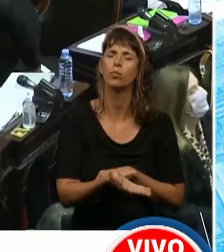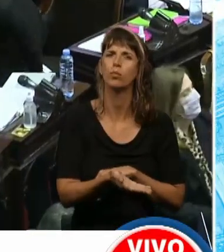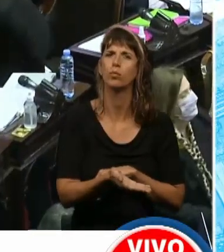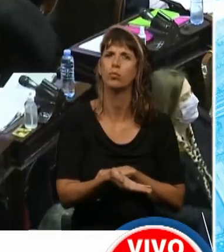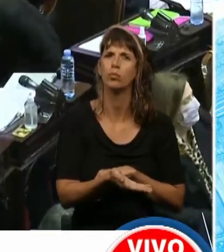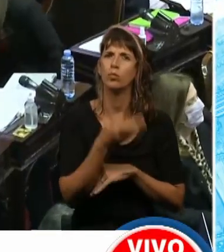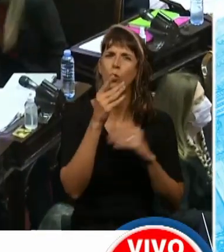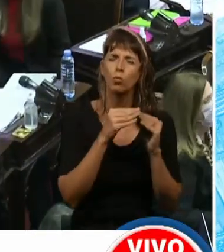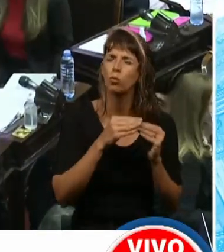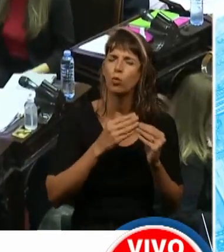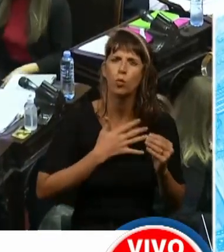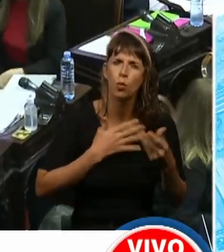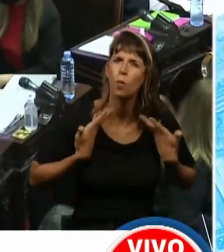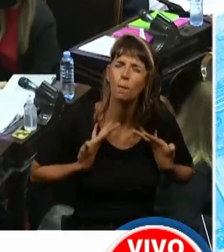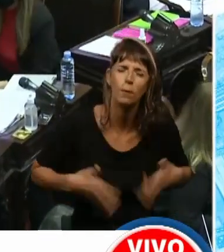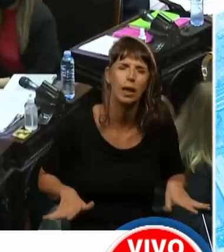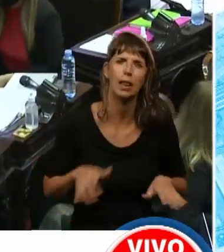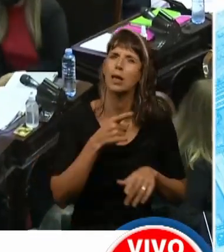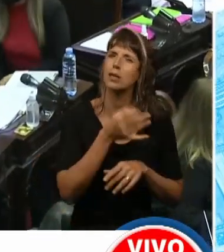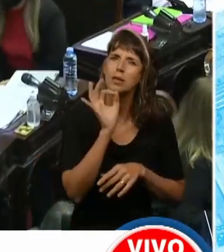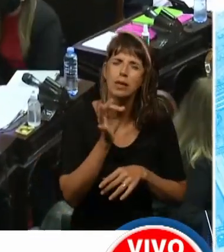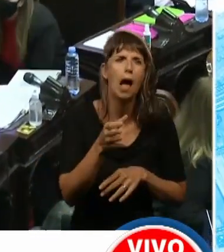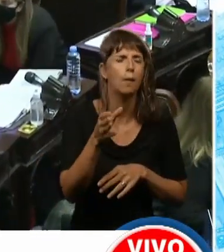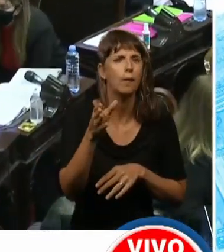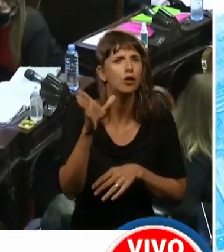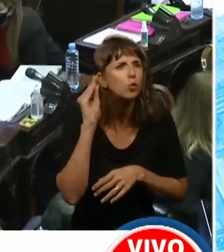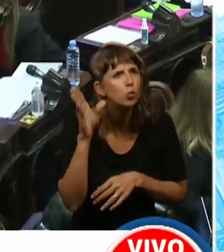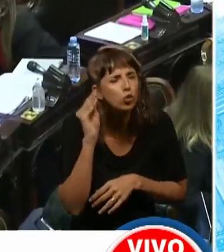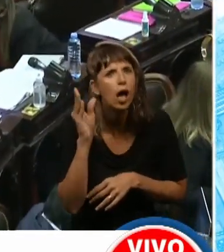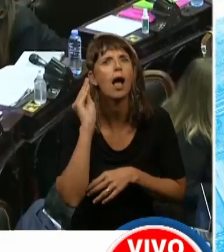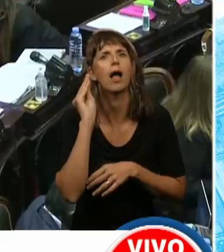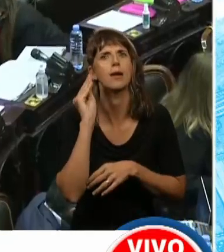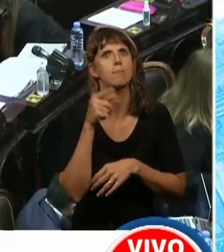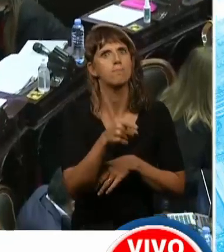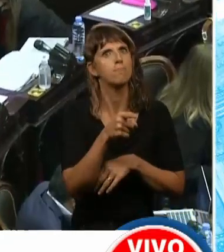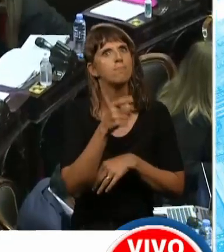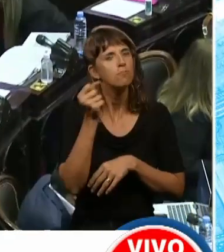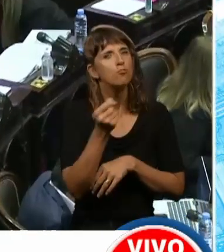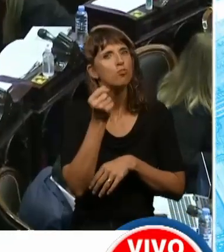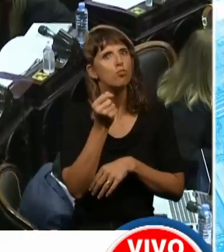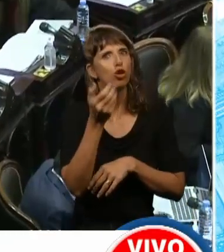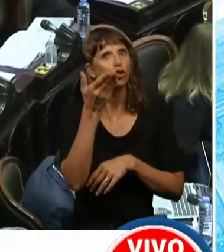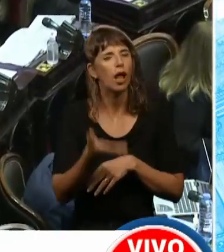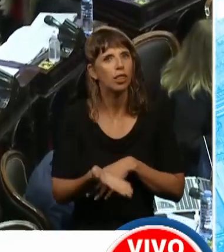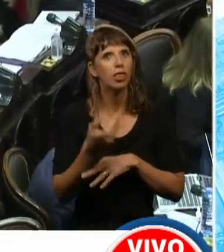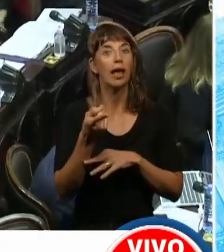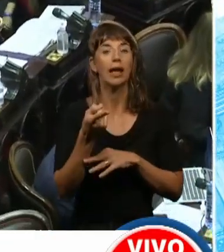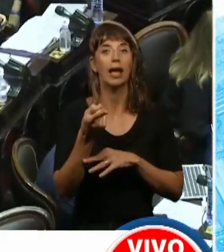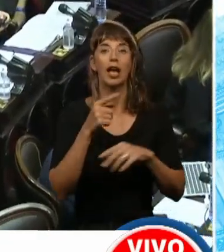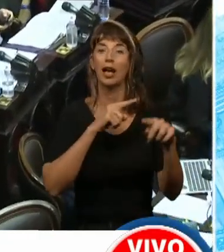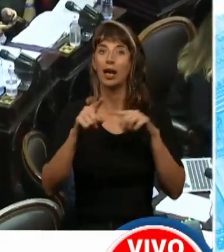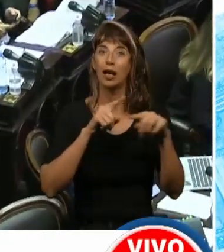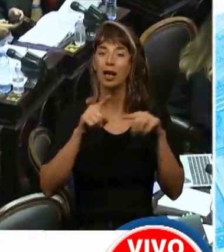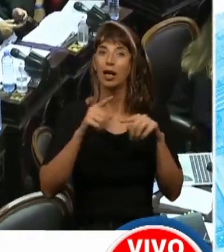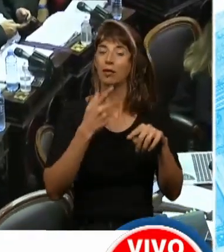muy humilde que sabía escuchar, creo que es una característica que la dirigencia sindical,